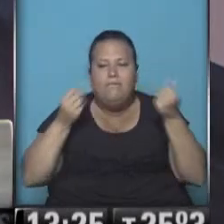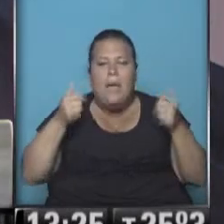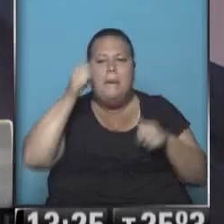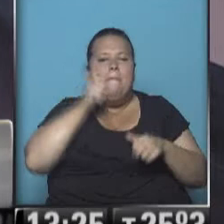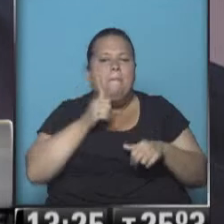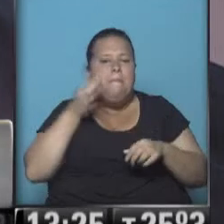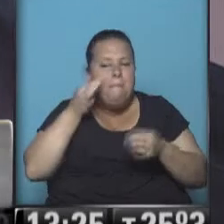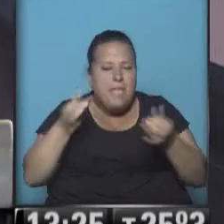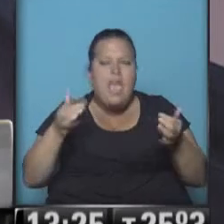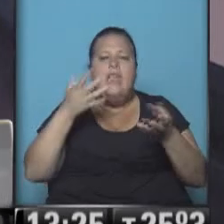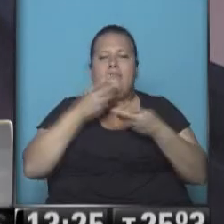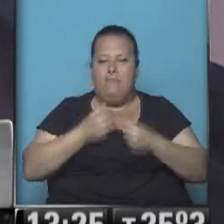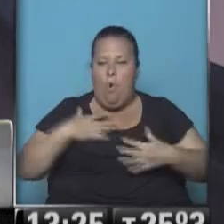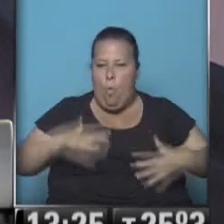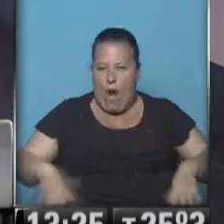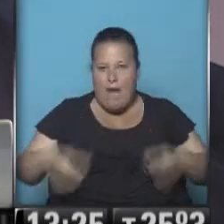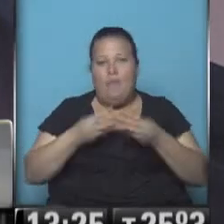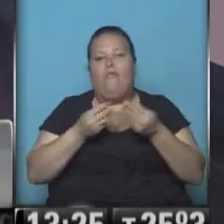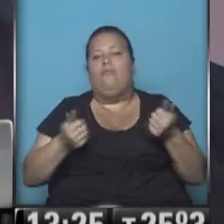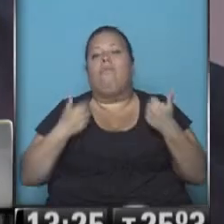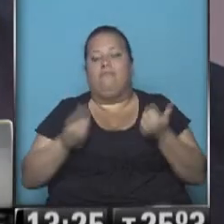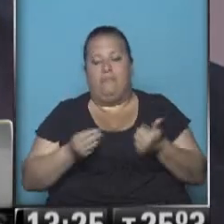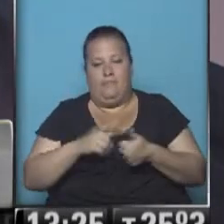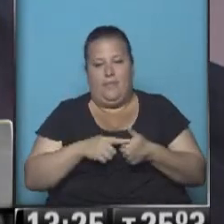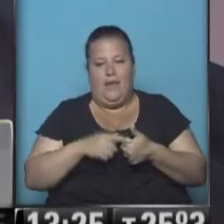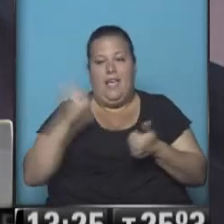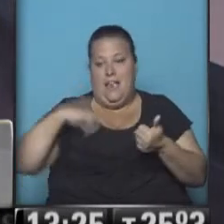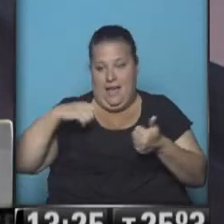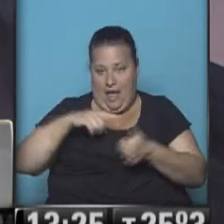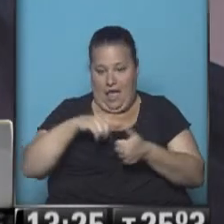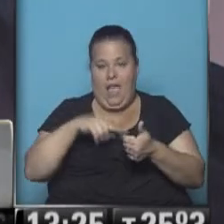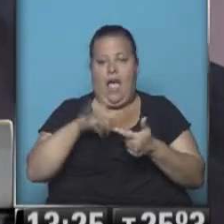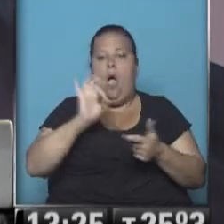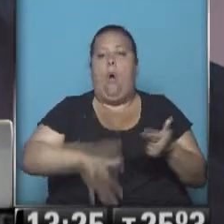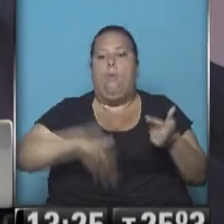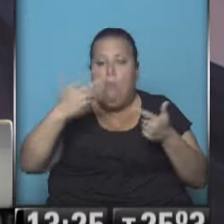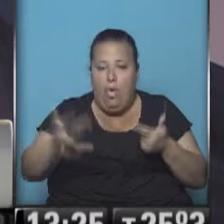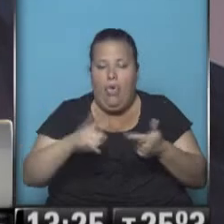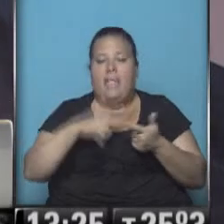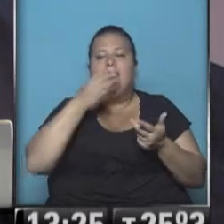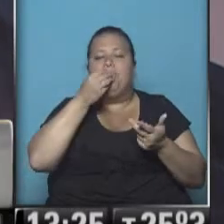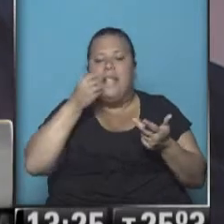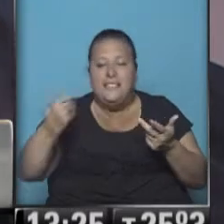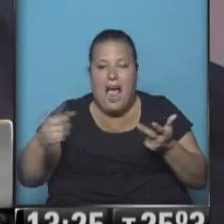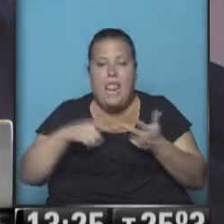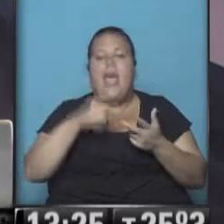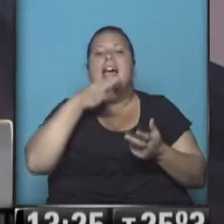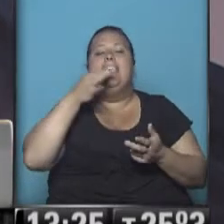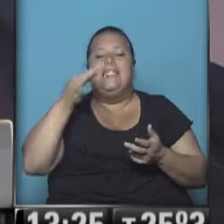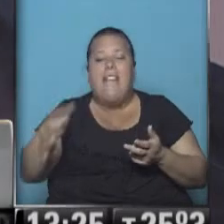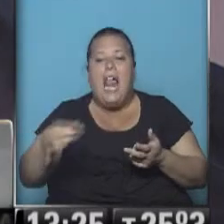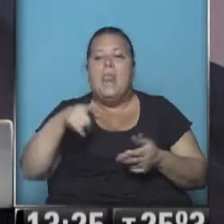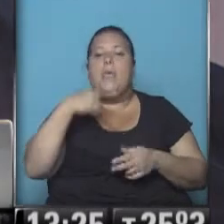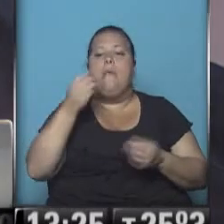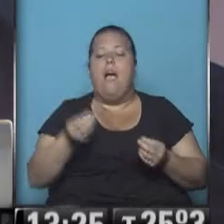lastimada y los fluidos corporales. Estos fluidos corporales, ¿cuáles son? La materia fecal o los vómitos o la saliva. Si bien la saliva, lo que